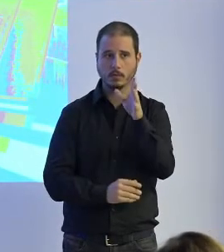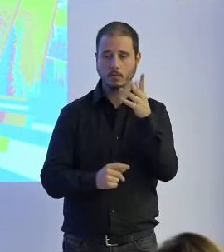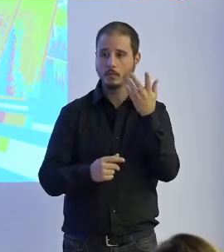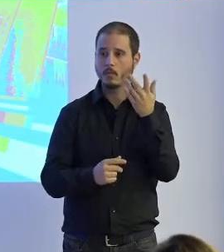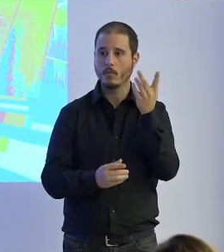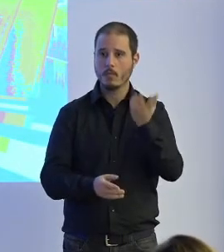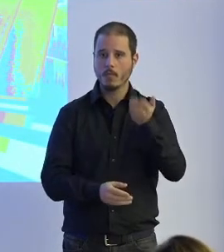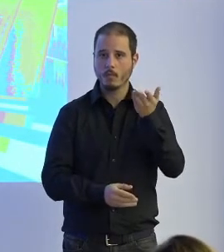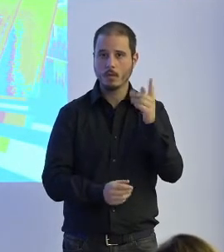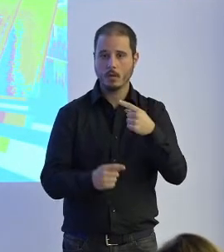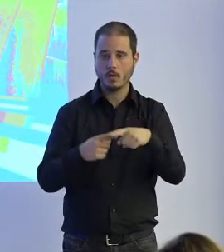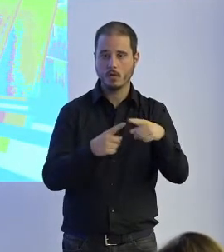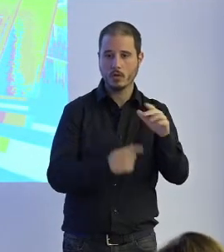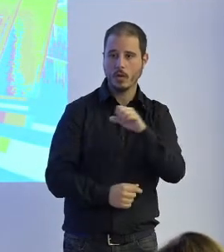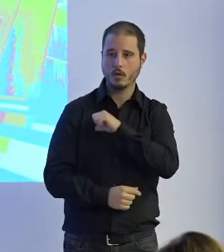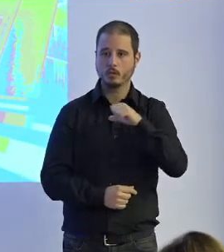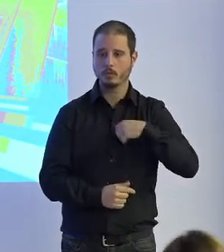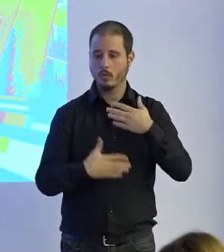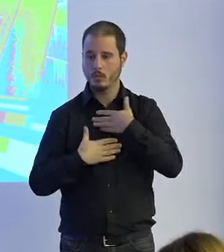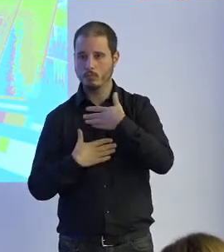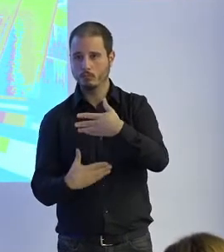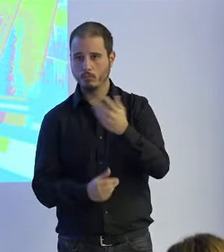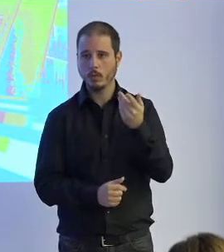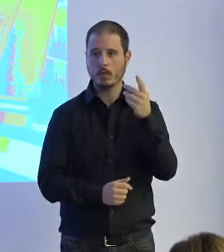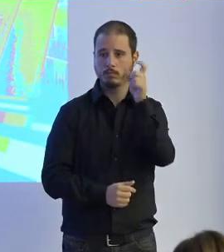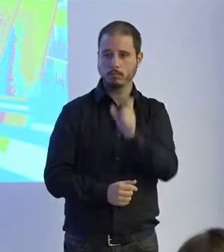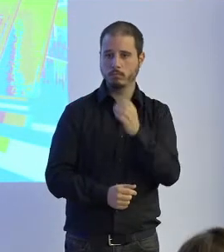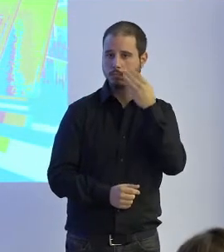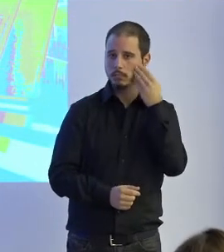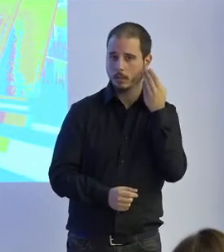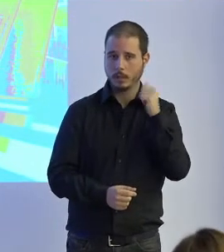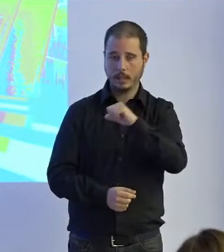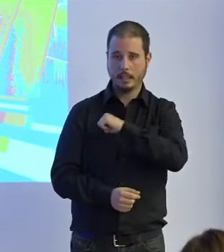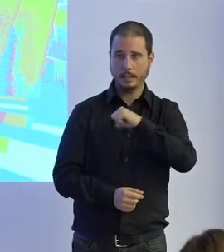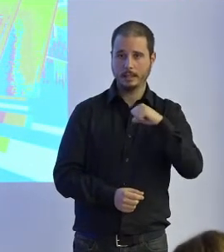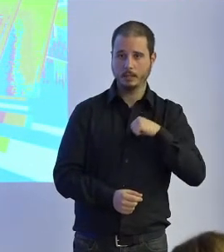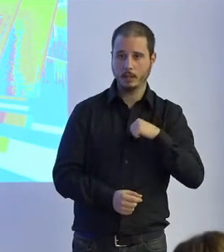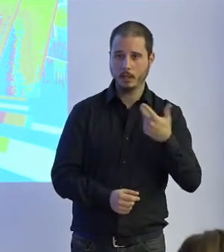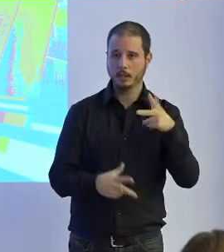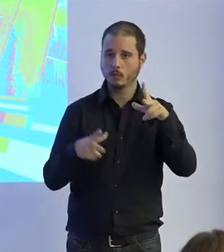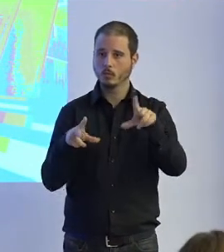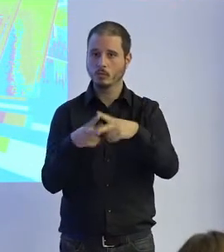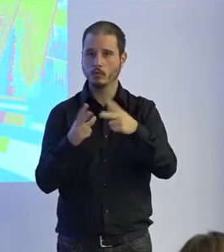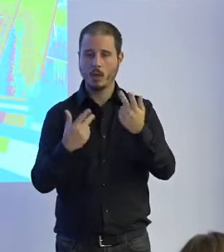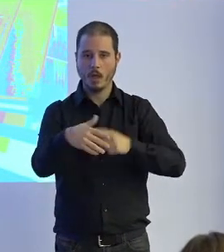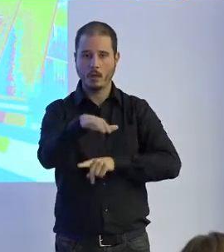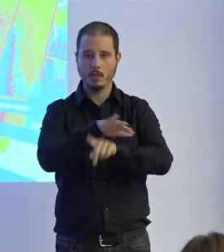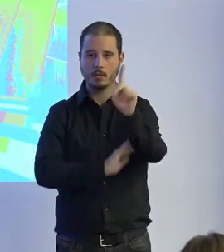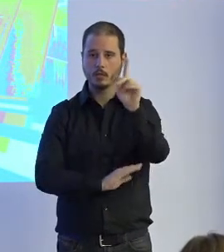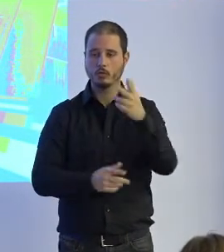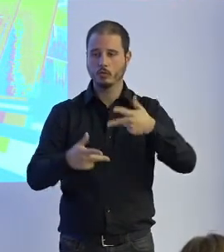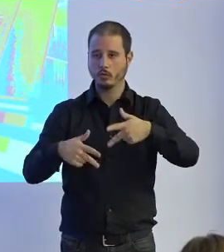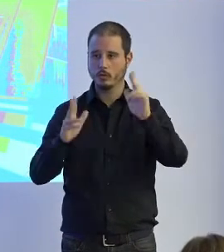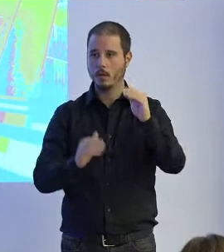como la autonomía de la voluntad, la dignidad humana, la intimidad y el desarrollo de una sociedad libre y democrática.